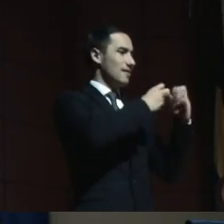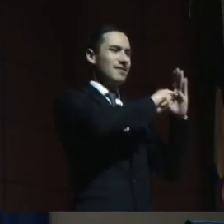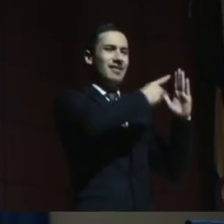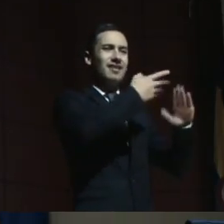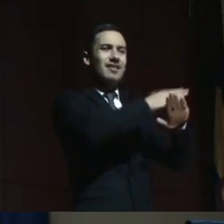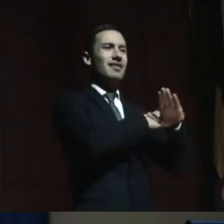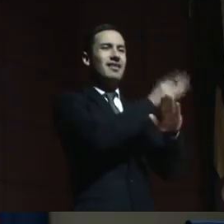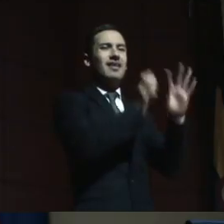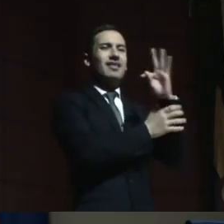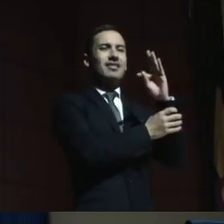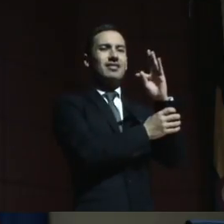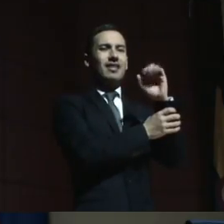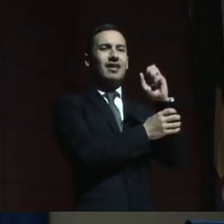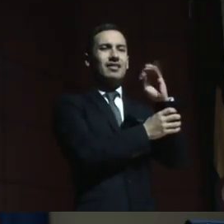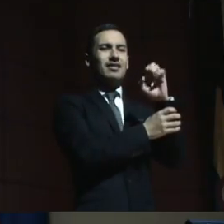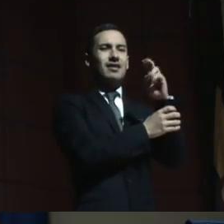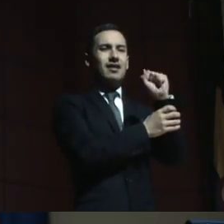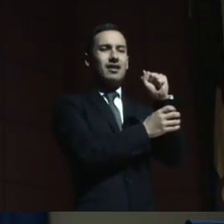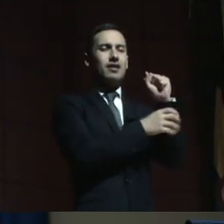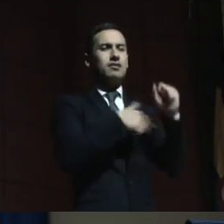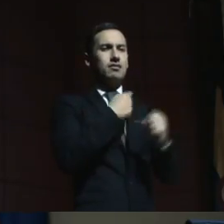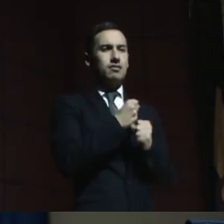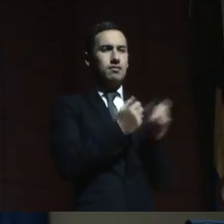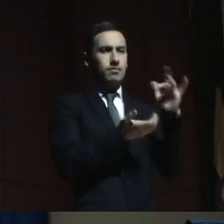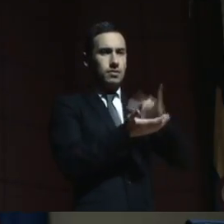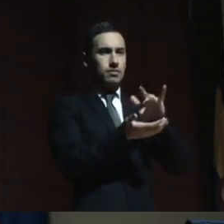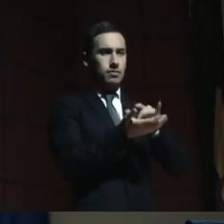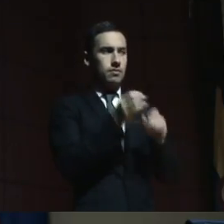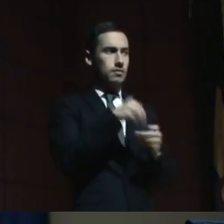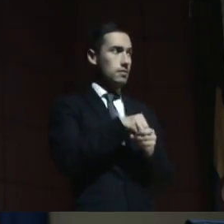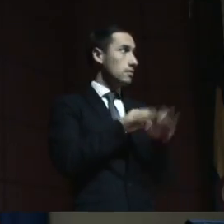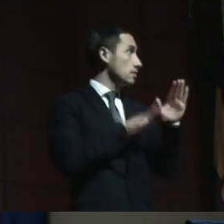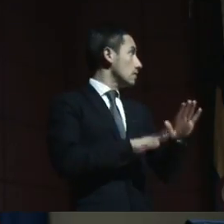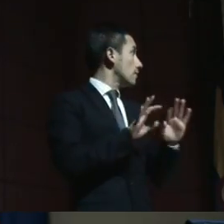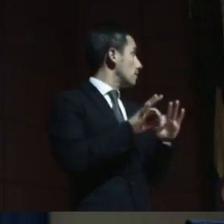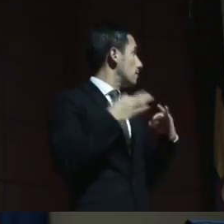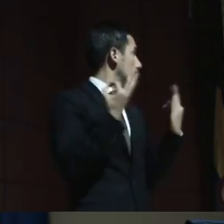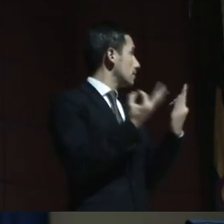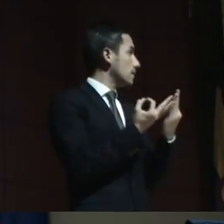cual participo, participamos en representación de las familias,